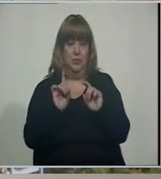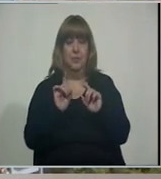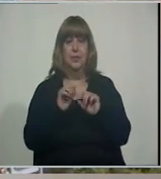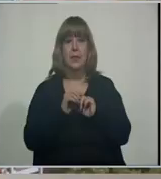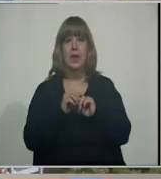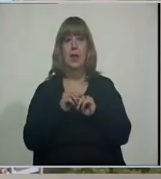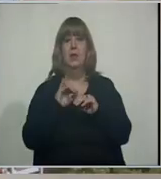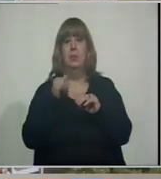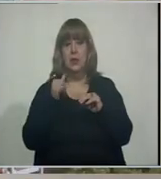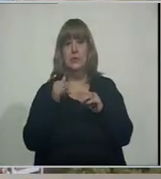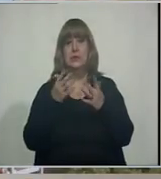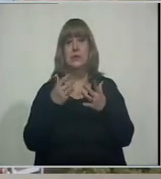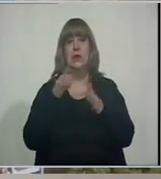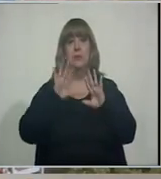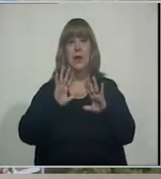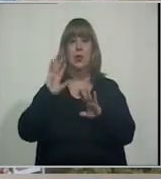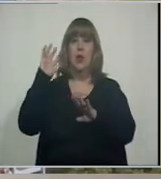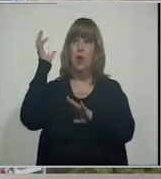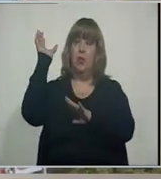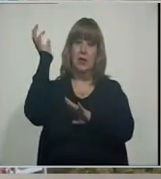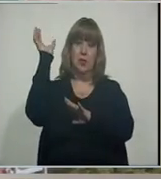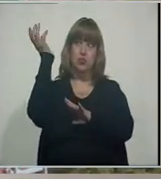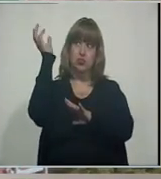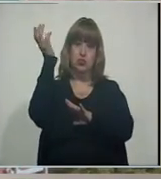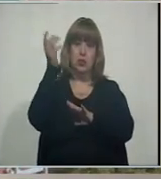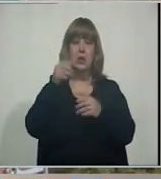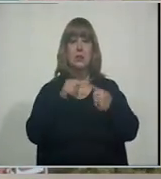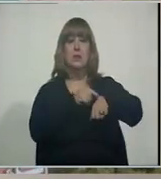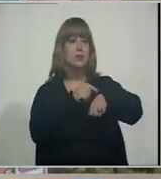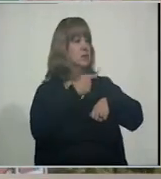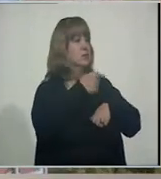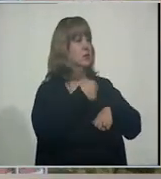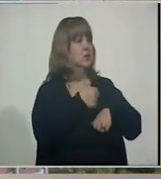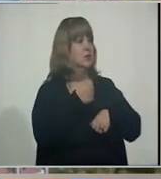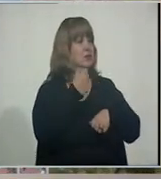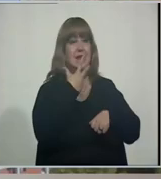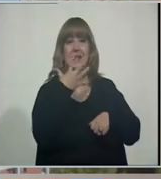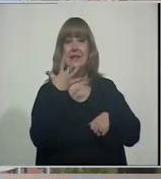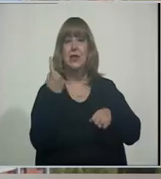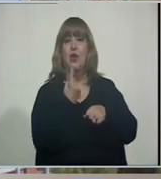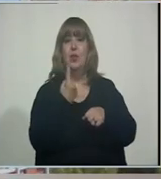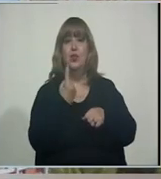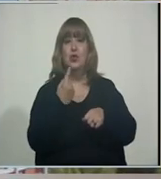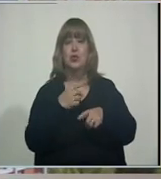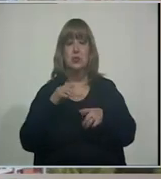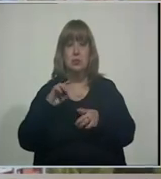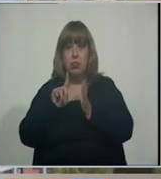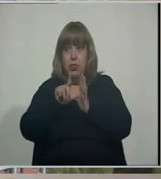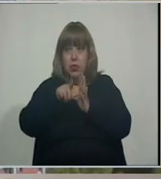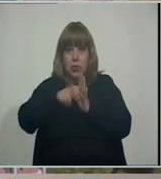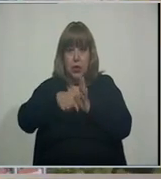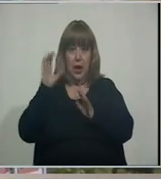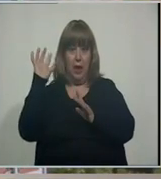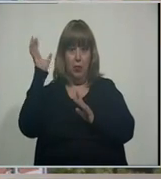Están esperando la ambulancia Según el señor que la llamó Hace exactamente 35 minutos Porque esto fue A las